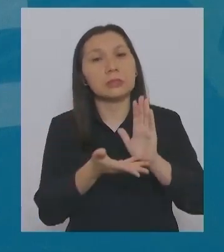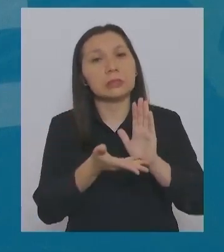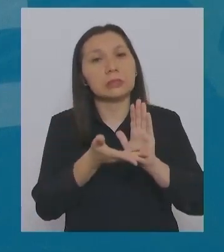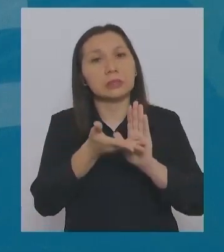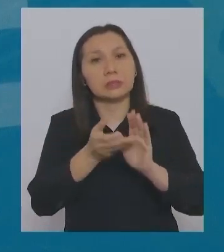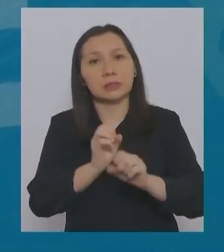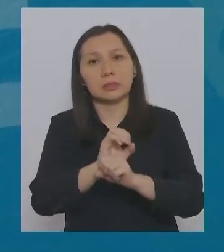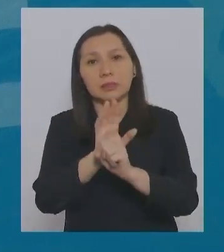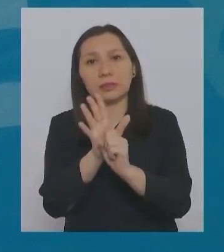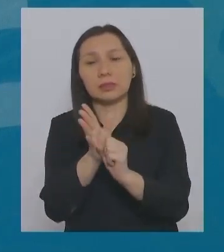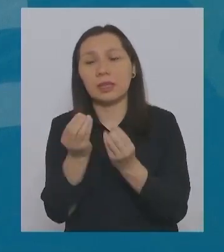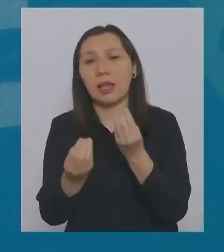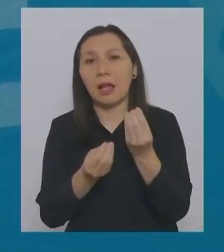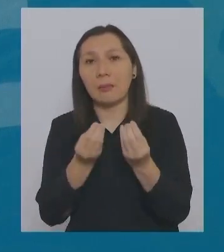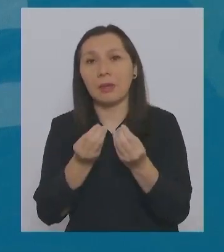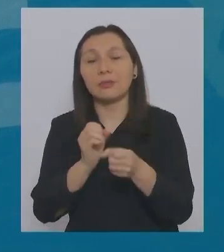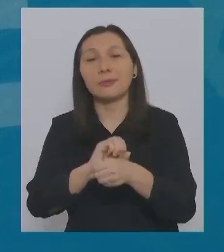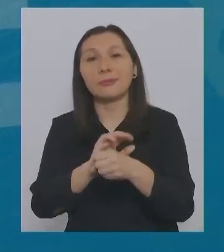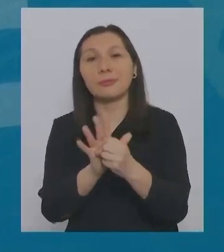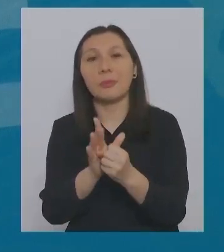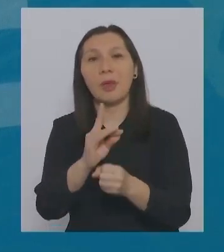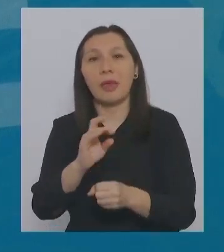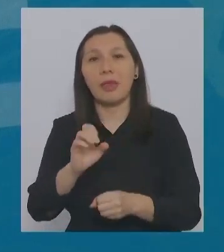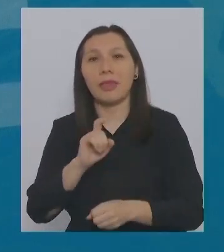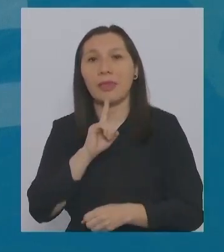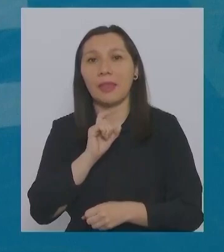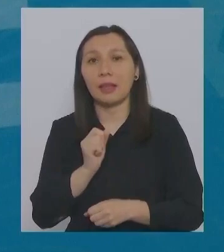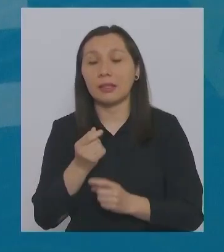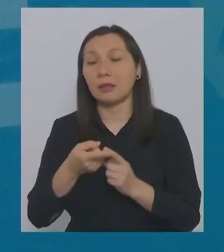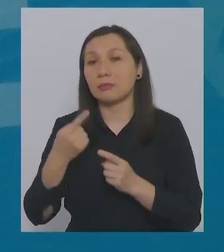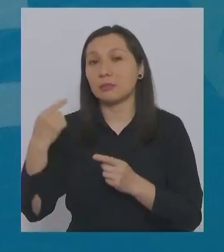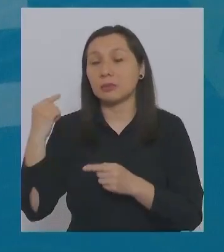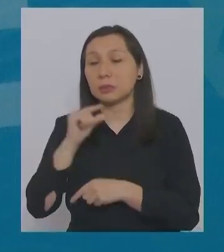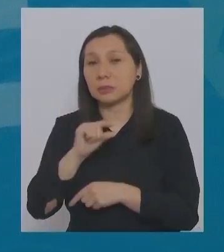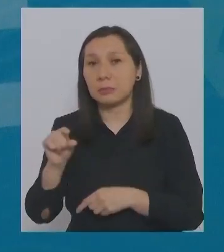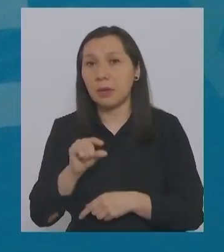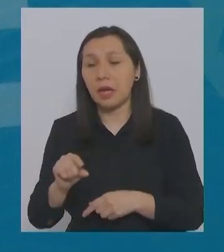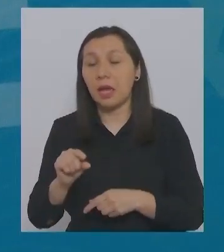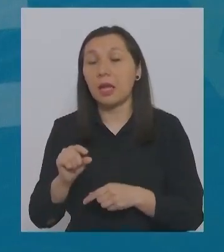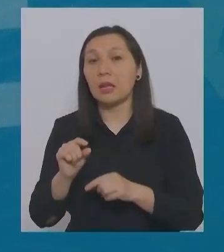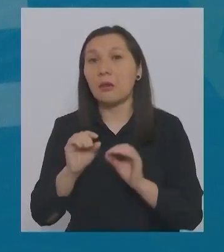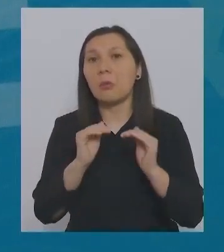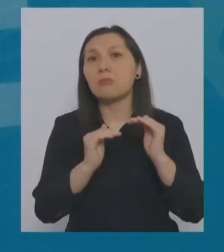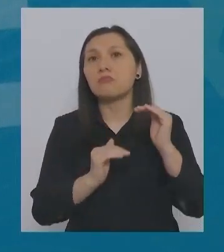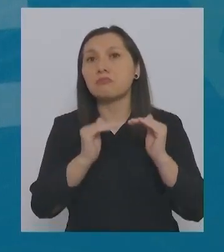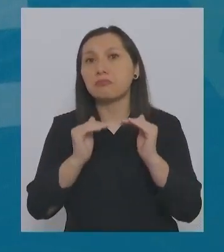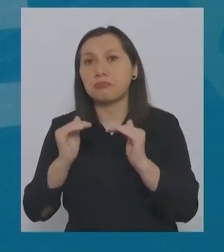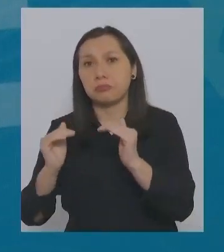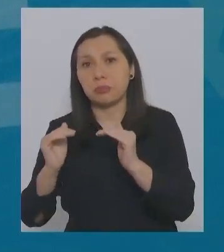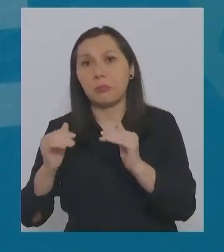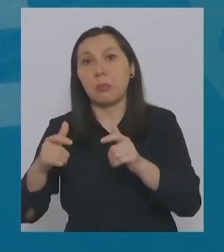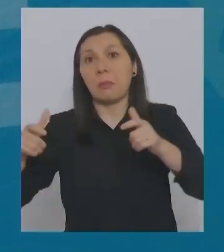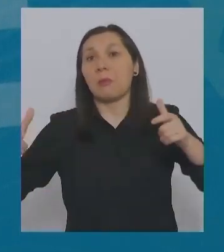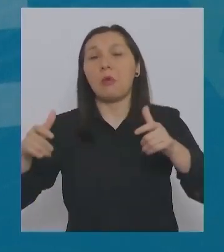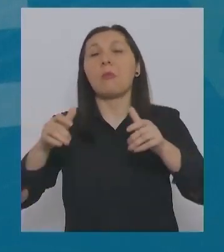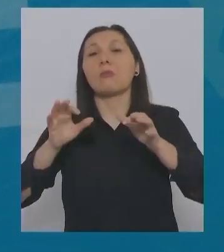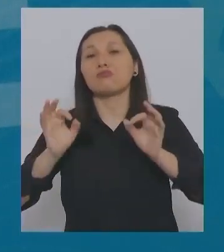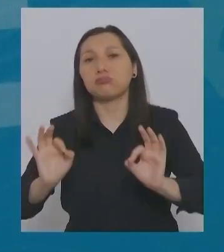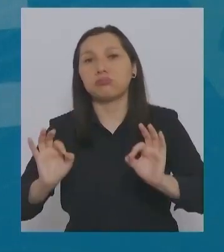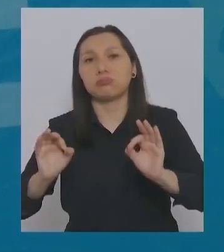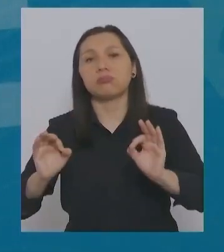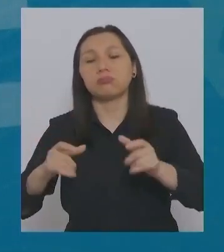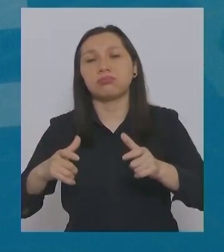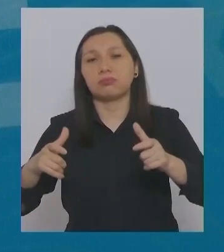debido justamente a la variante Delta, durante las últimas semanas los indicadores se han estabilizado, logrando cerrar en